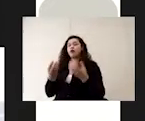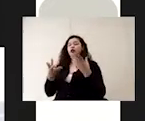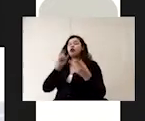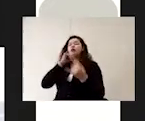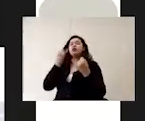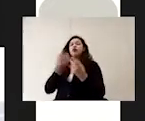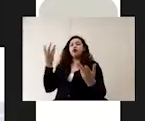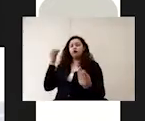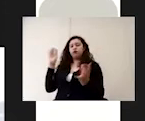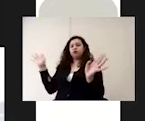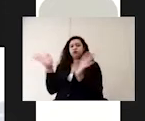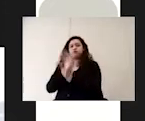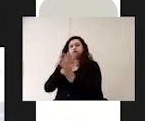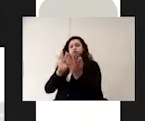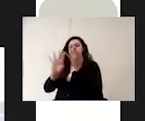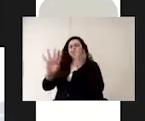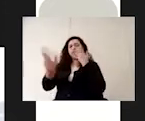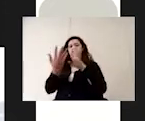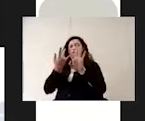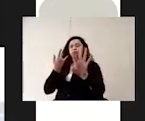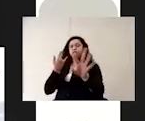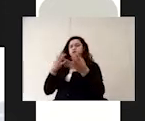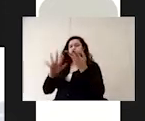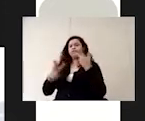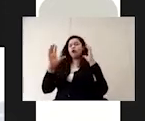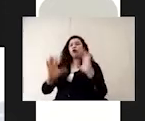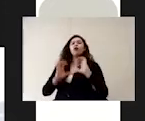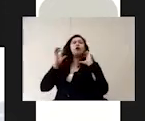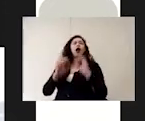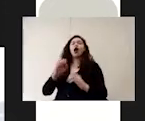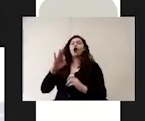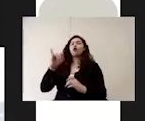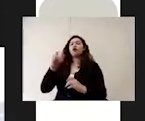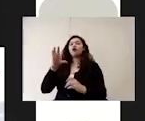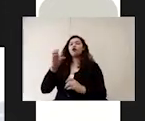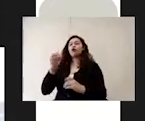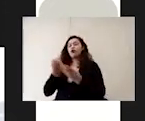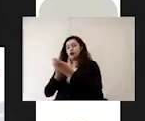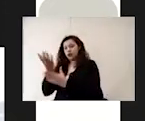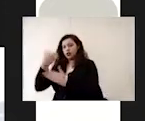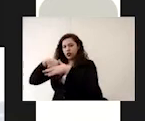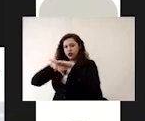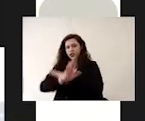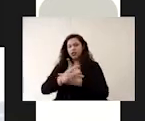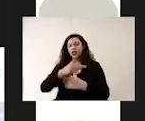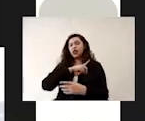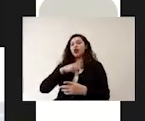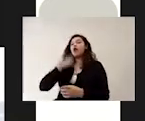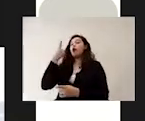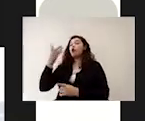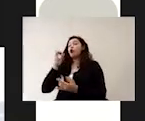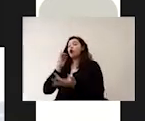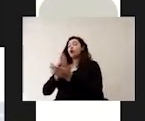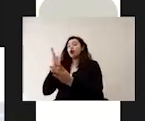entradas y salidas de los centros educativos estos flujos de entrada y salida deben ser flujos unidireccionales